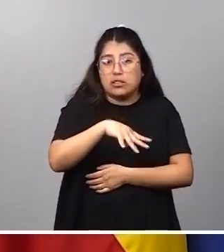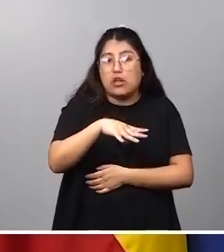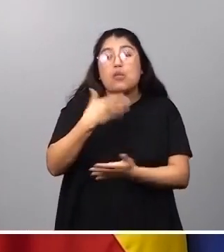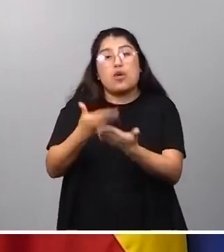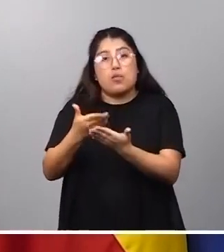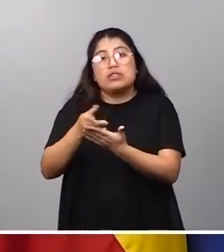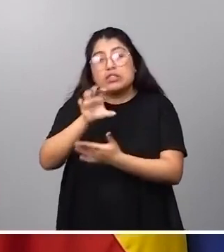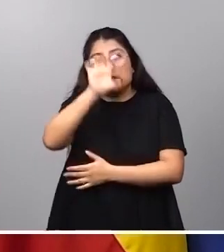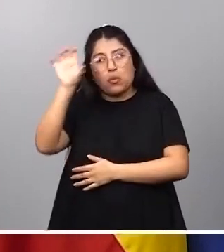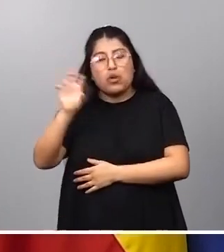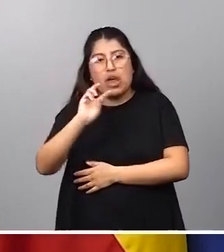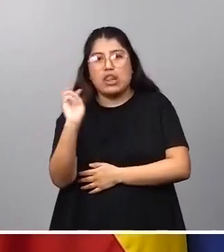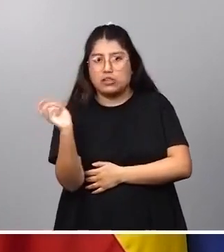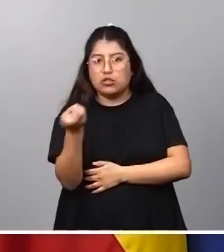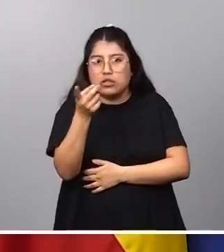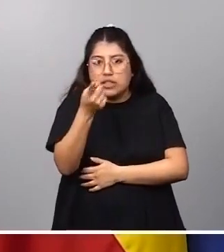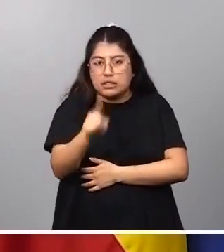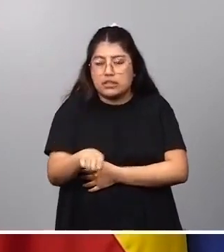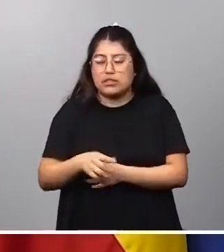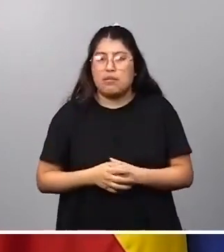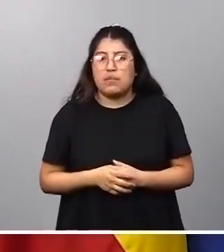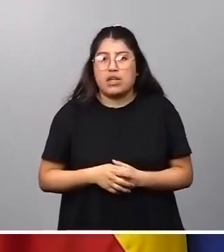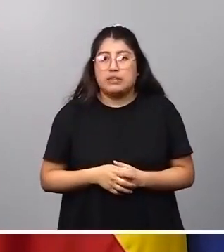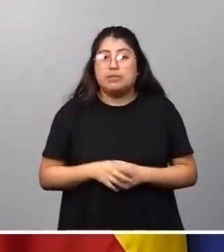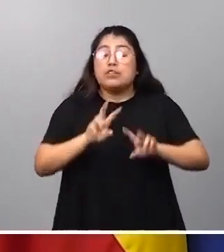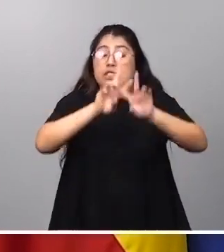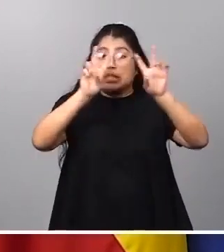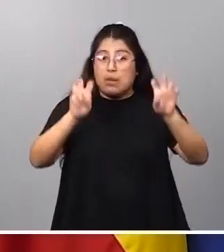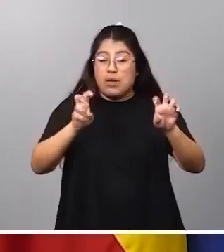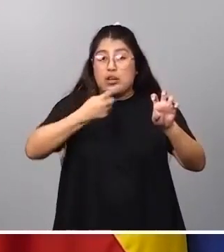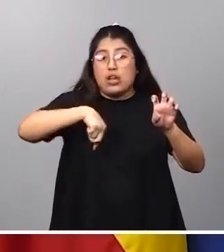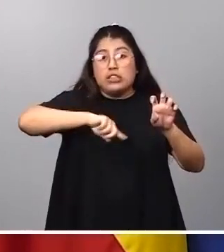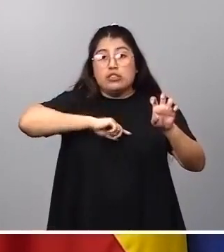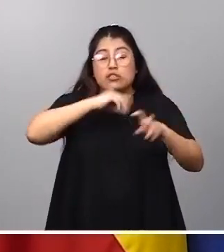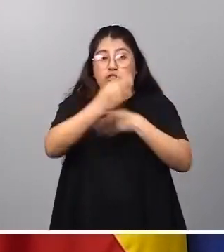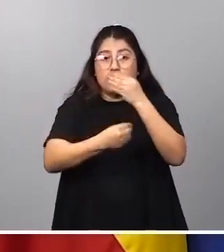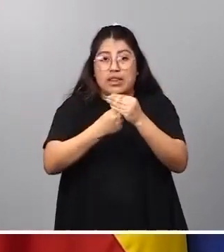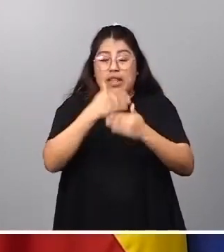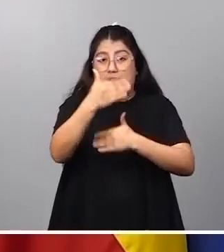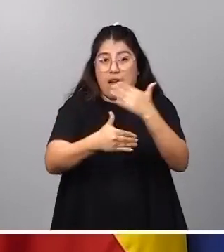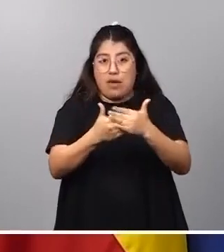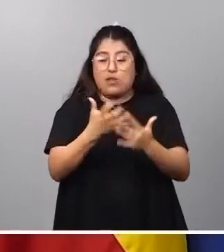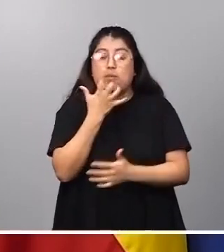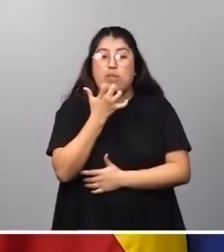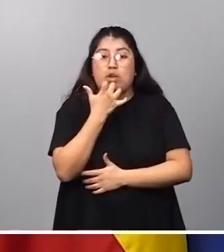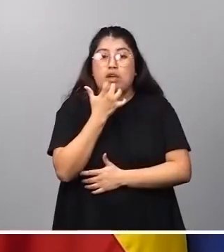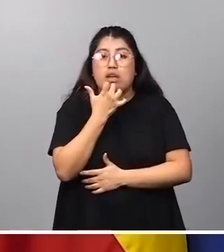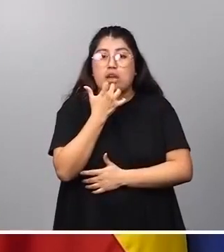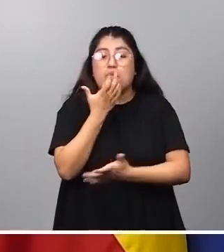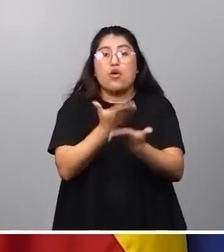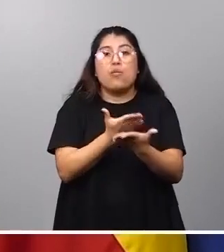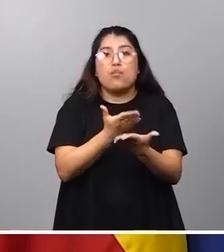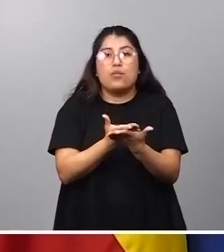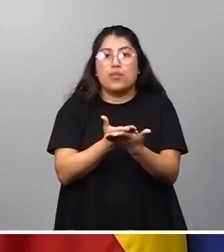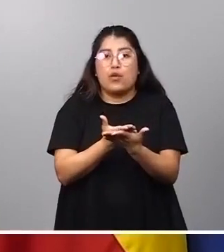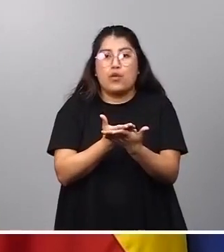propuestas por parte de otras comunidades autónomas y es en este marco donde además ya hemos realizado avances como por ejemplo la propuesta